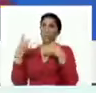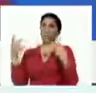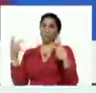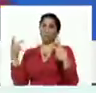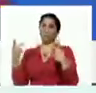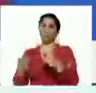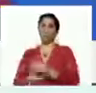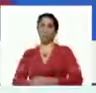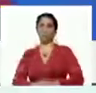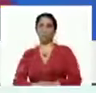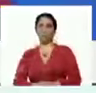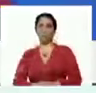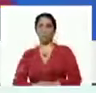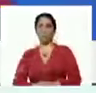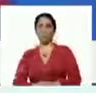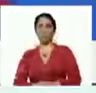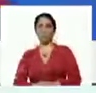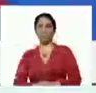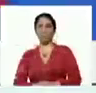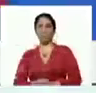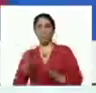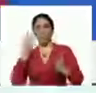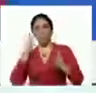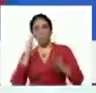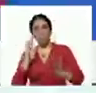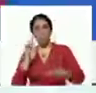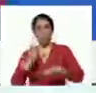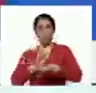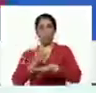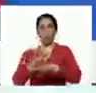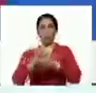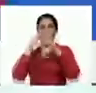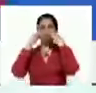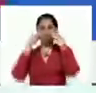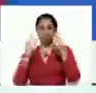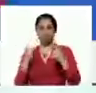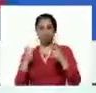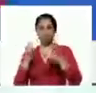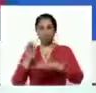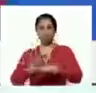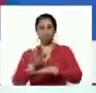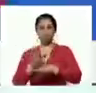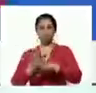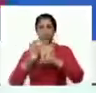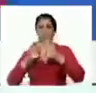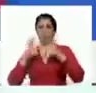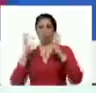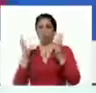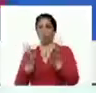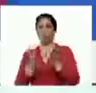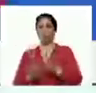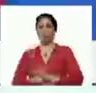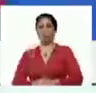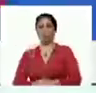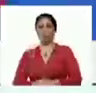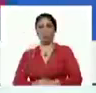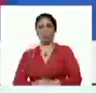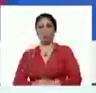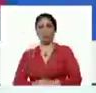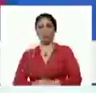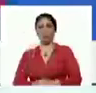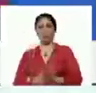Artículos supuestos economistas de la economía mundial. Artículos